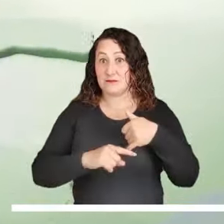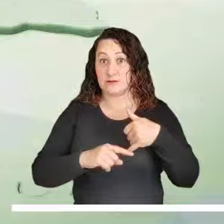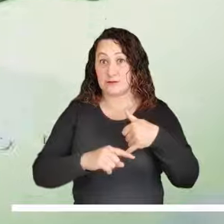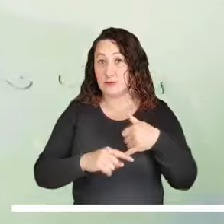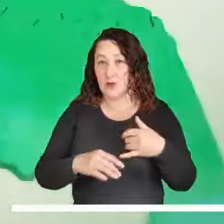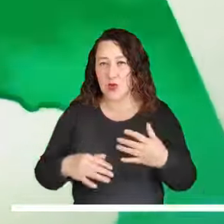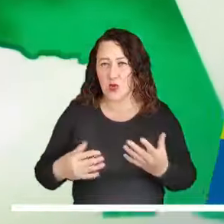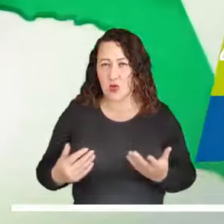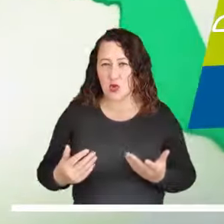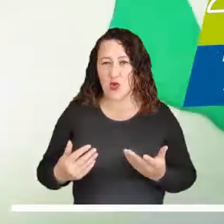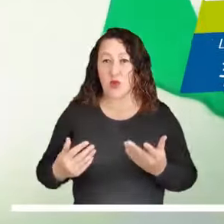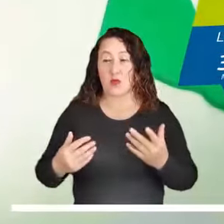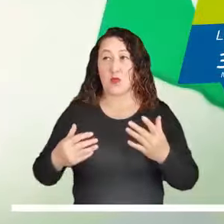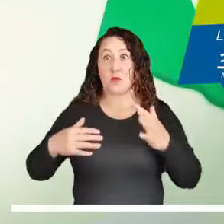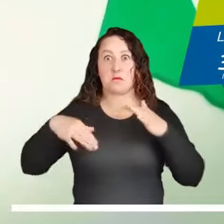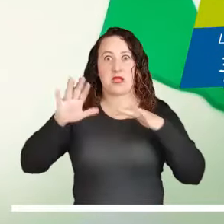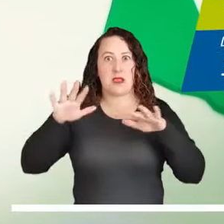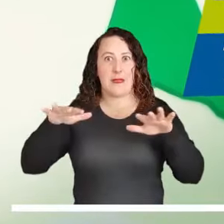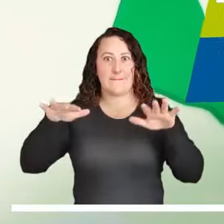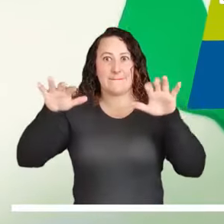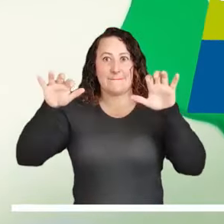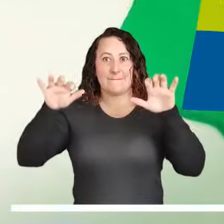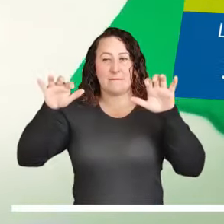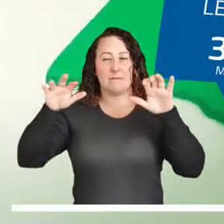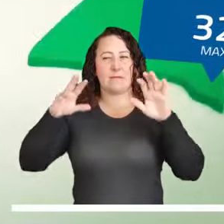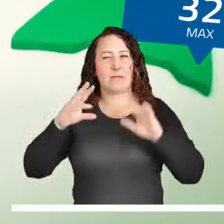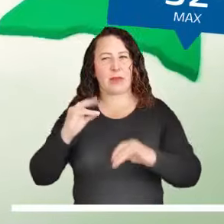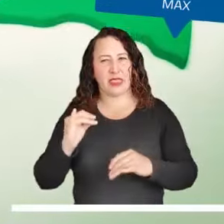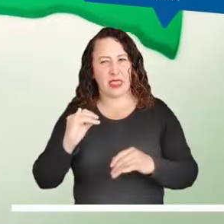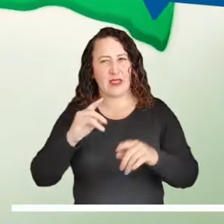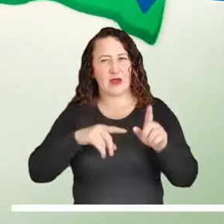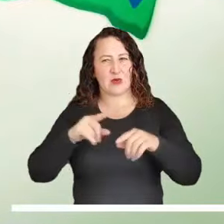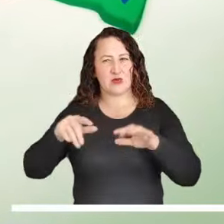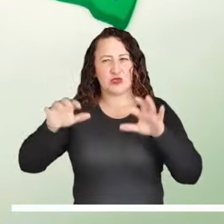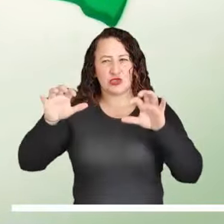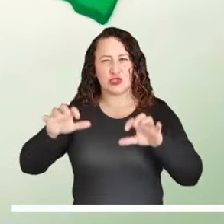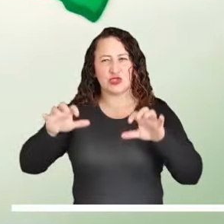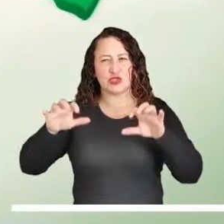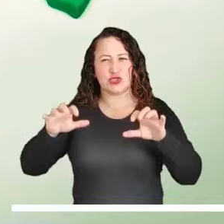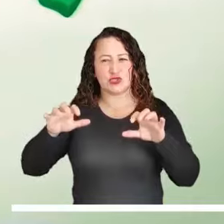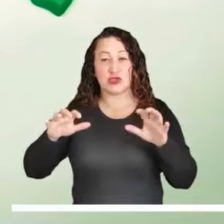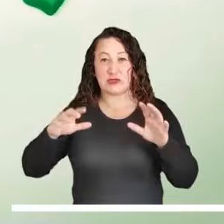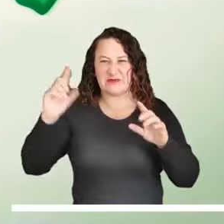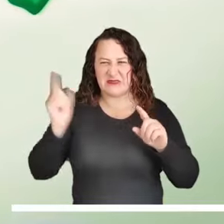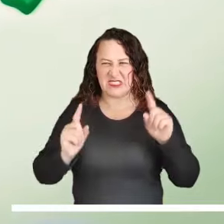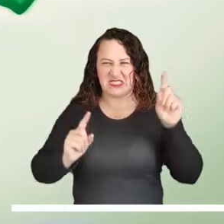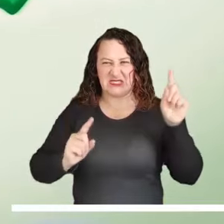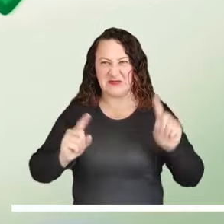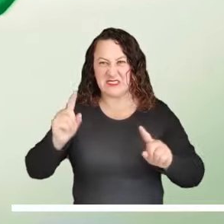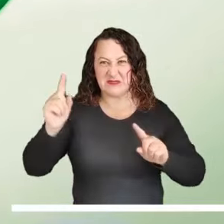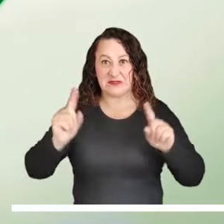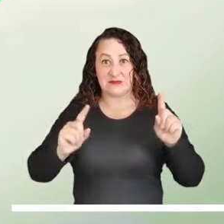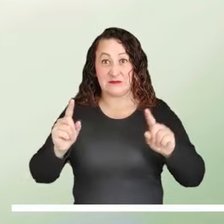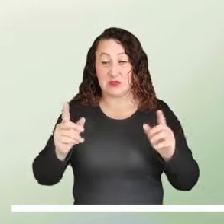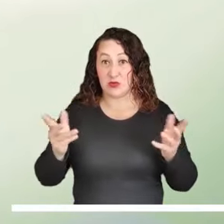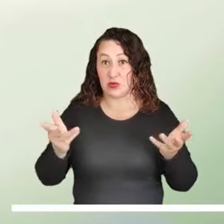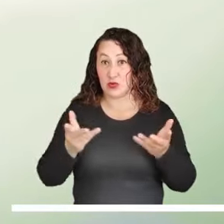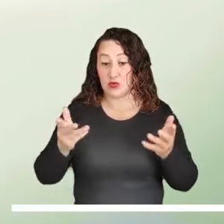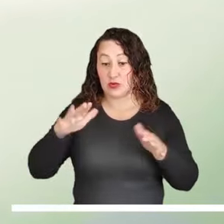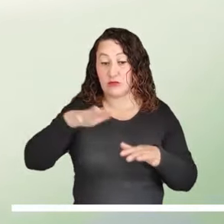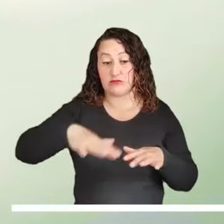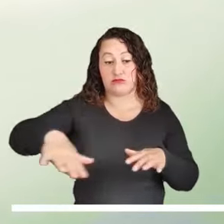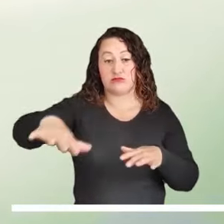En la Amazonía colombiana prevalecerán las condiciones secas, aunque no se descartan lluvias que podrían escalar a tormentas